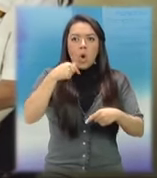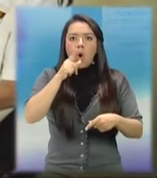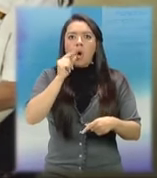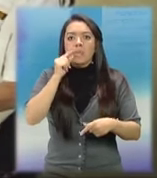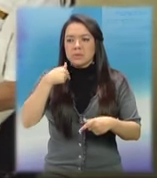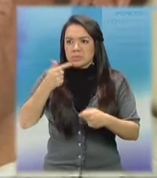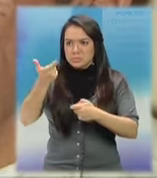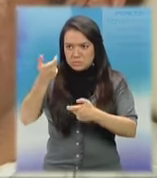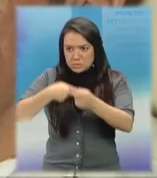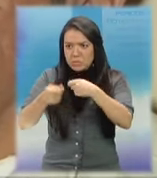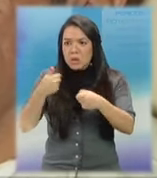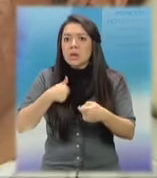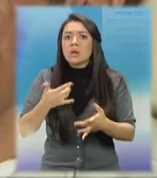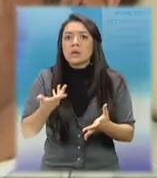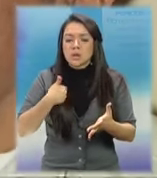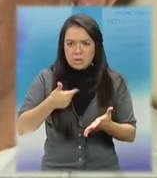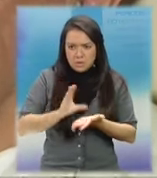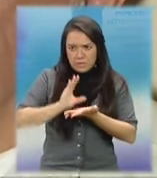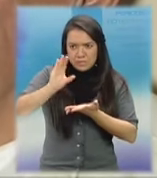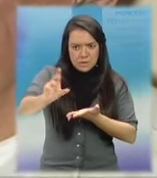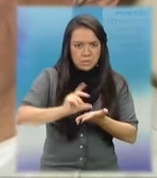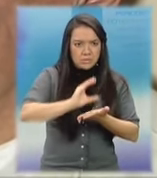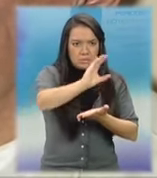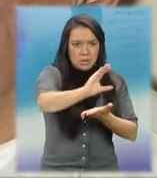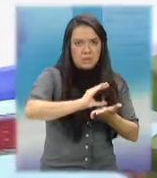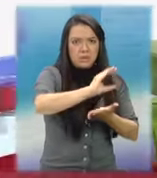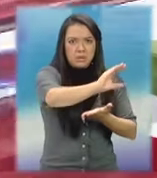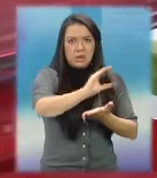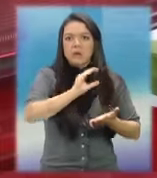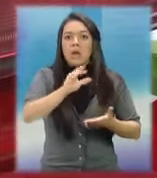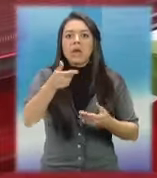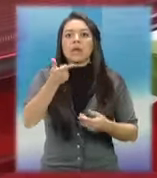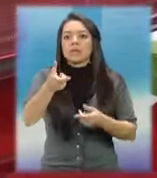través de incumplir varios contratos asumidos por su constructora.